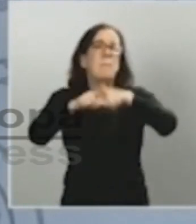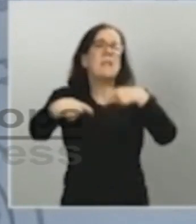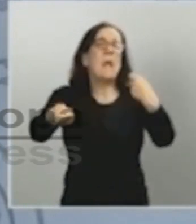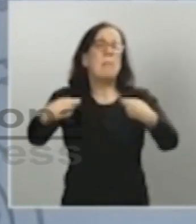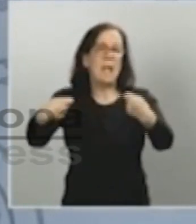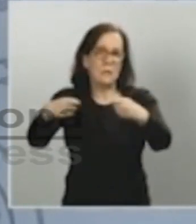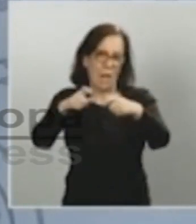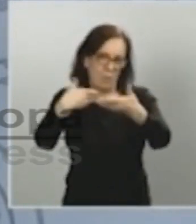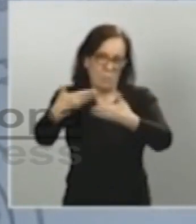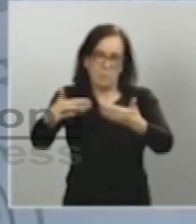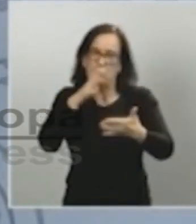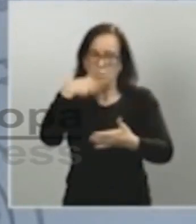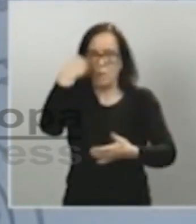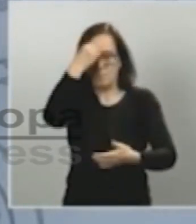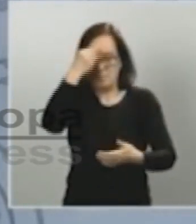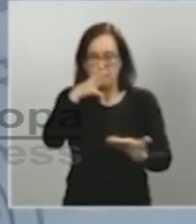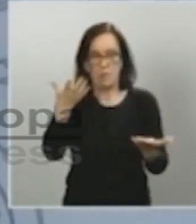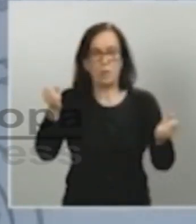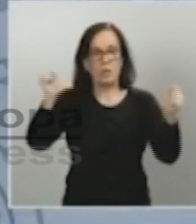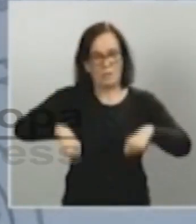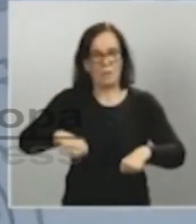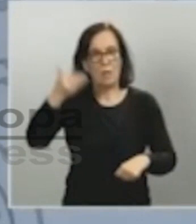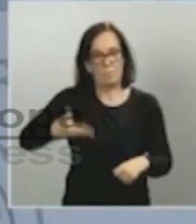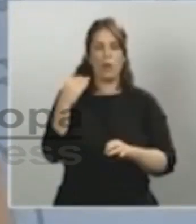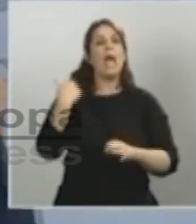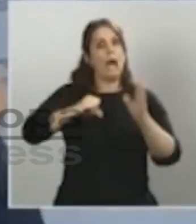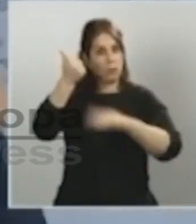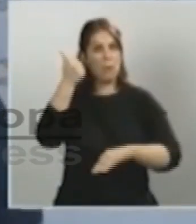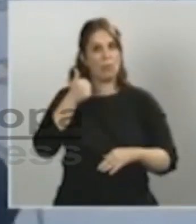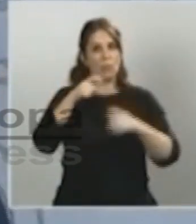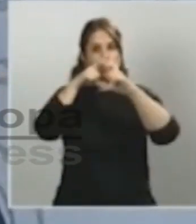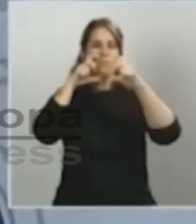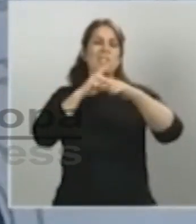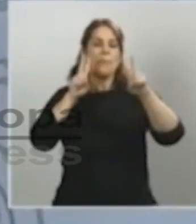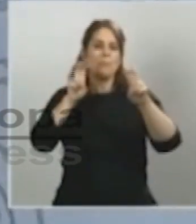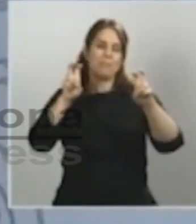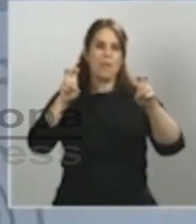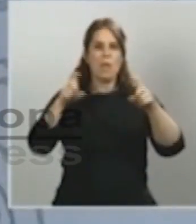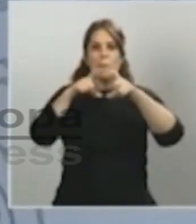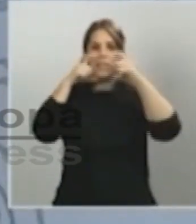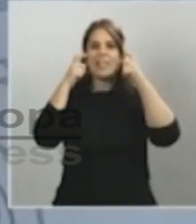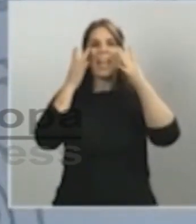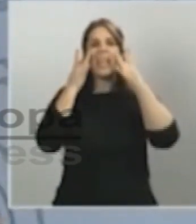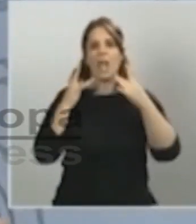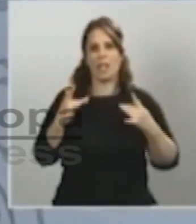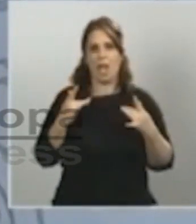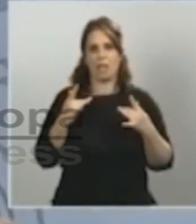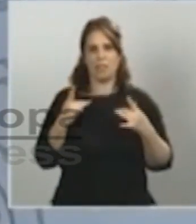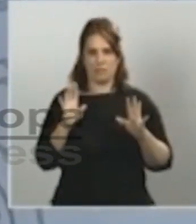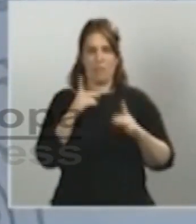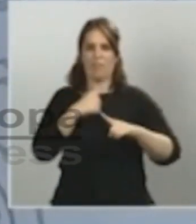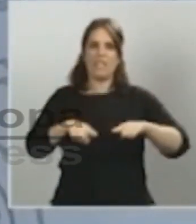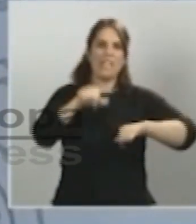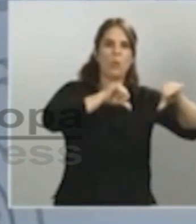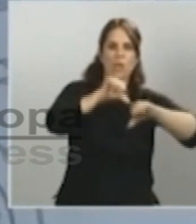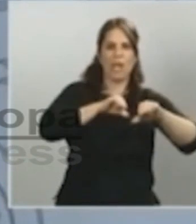consideramos que é unha decisión relevante que tamén quería poner en su conocimiento El día siguiente que aprobou estas novas directrices